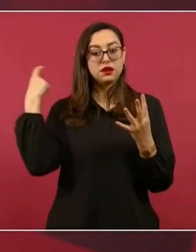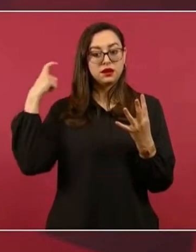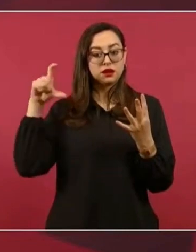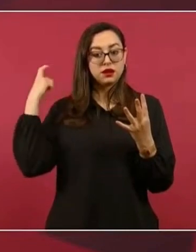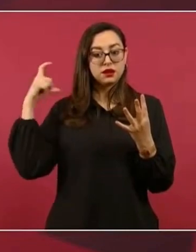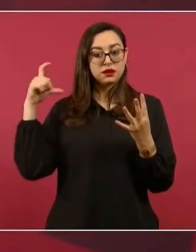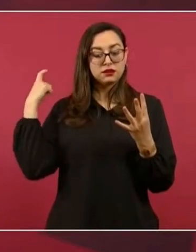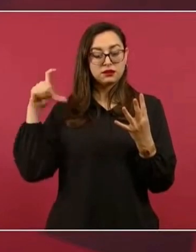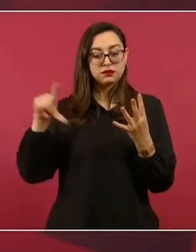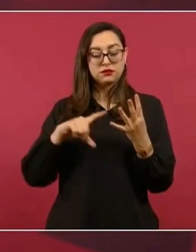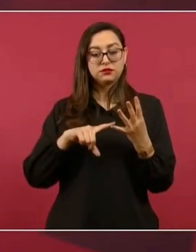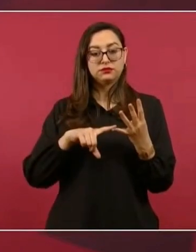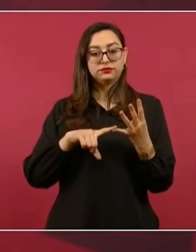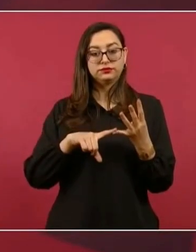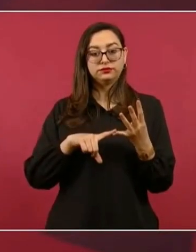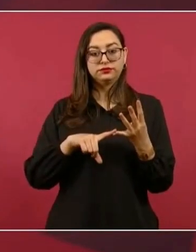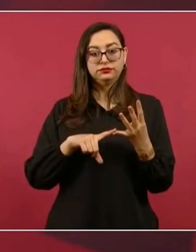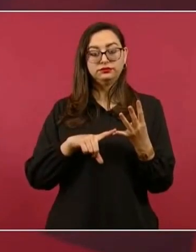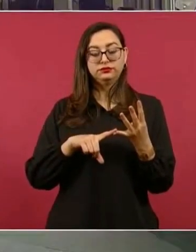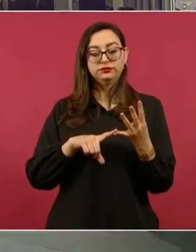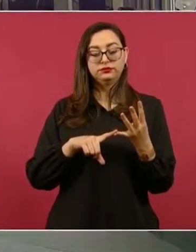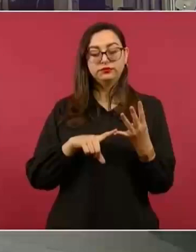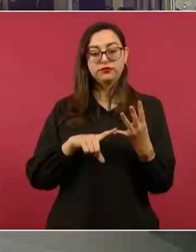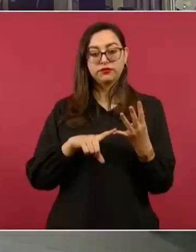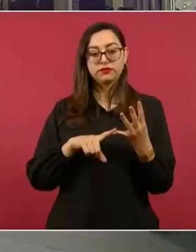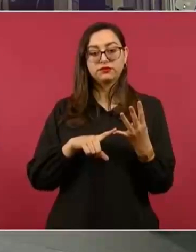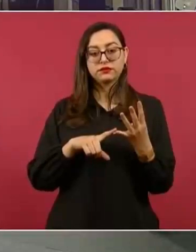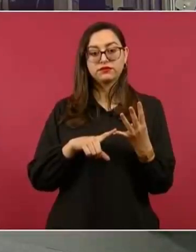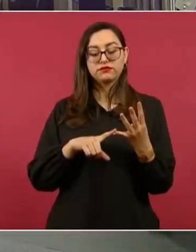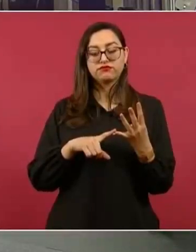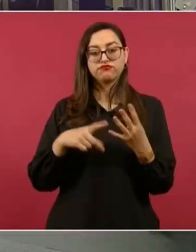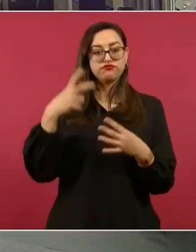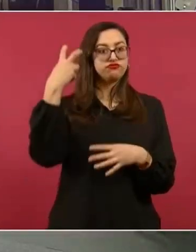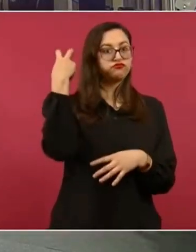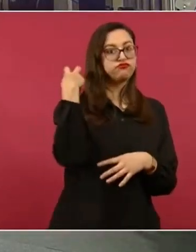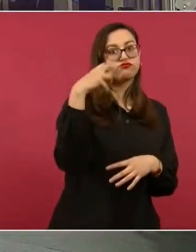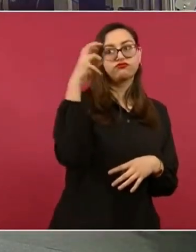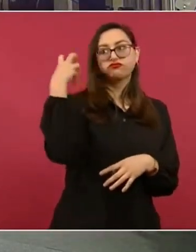Querétaro todo el fin de semana, vamos a estar de gira.